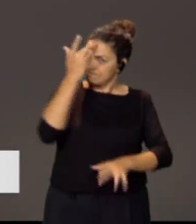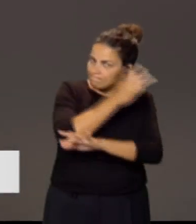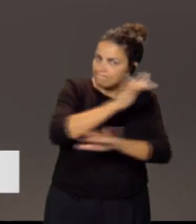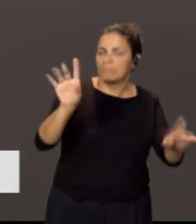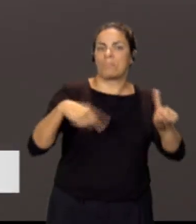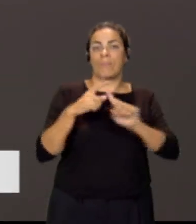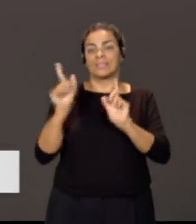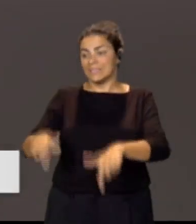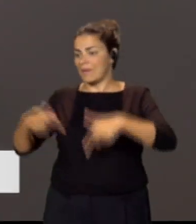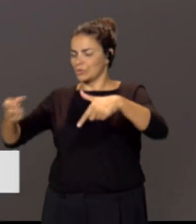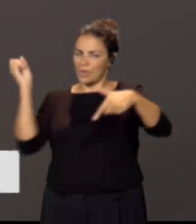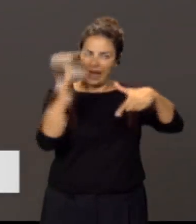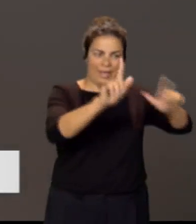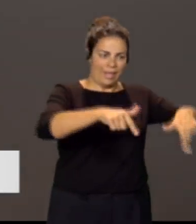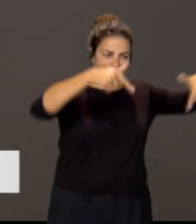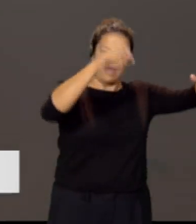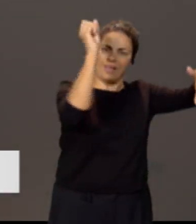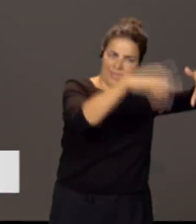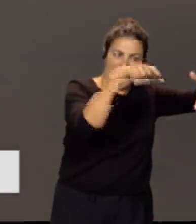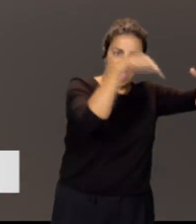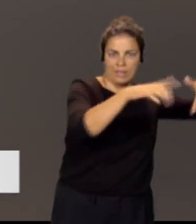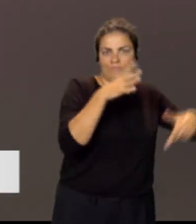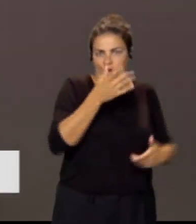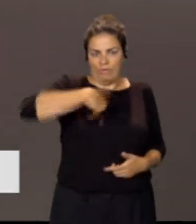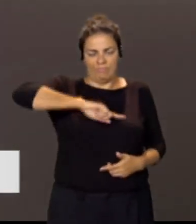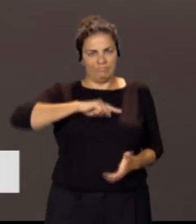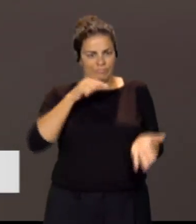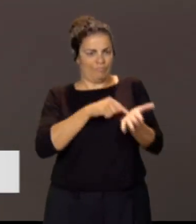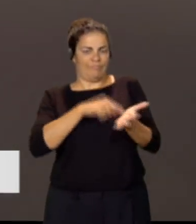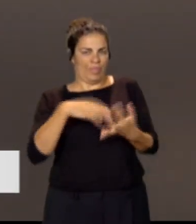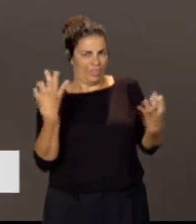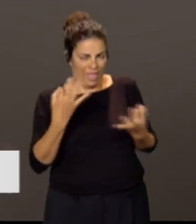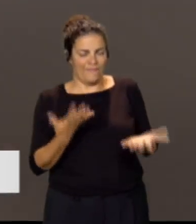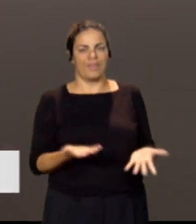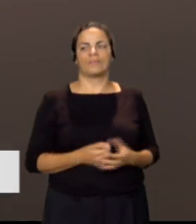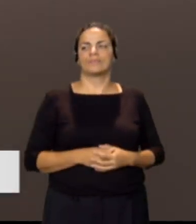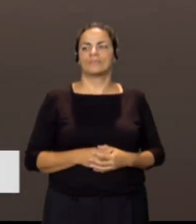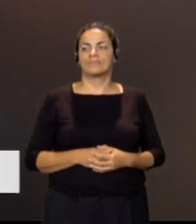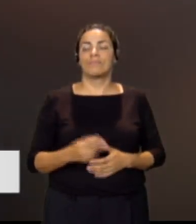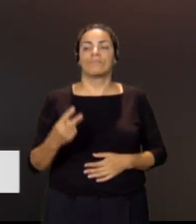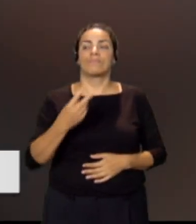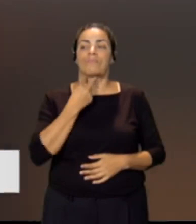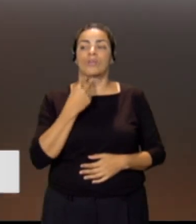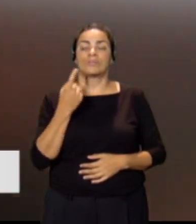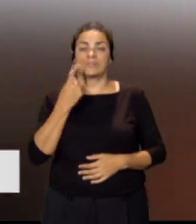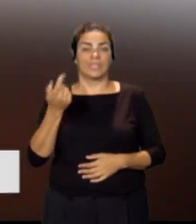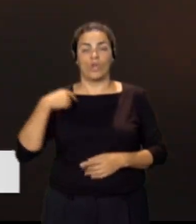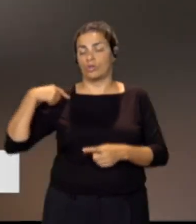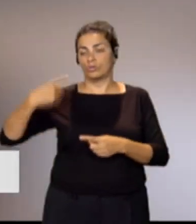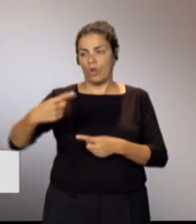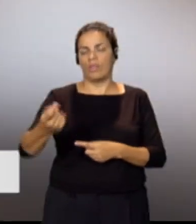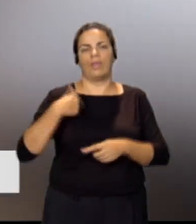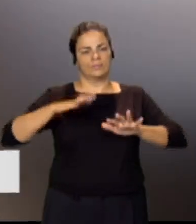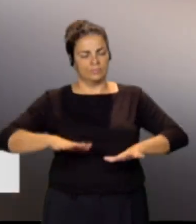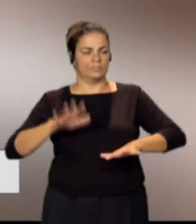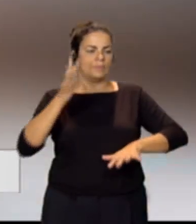que es nuestro deber y también nuestra obligación. Como tiene que ser, yo me quedo todos los días a limpiar la playa. Vamos, antes a coger esto.